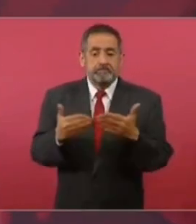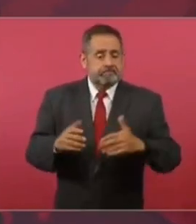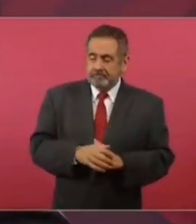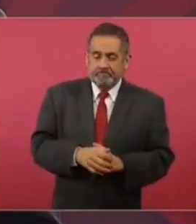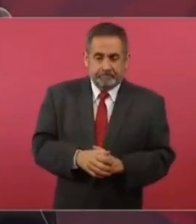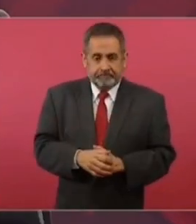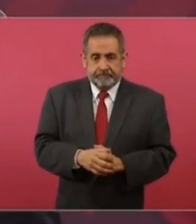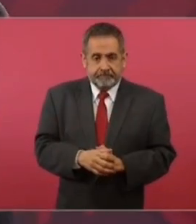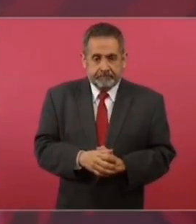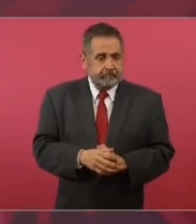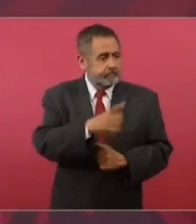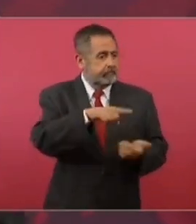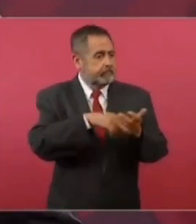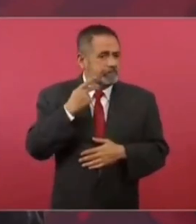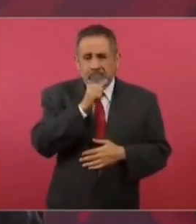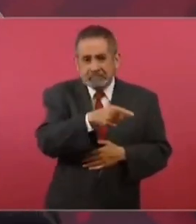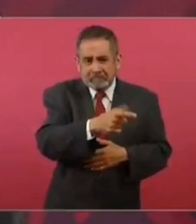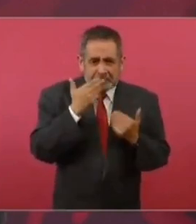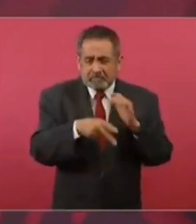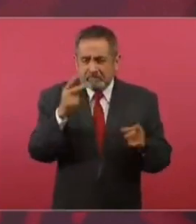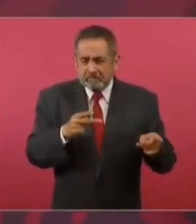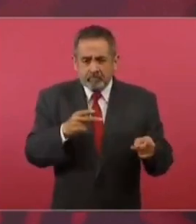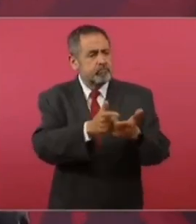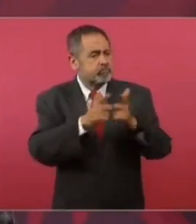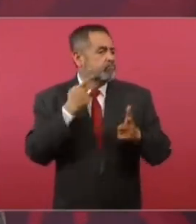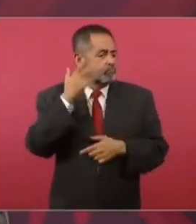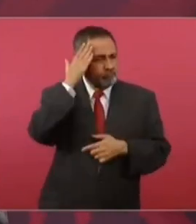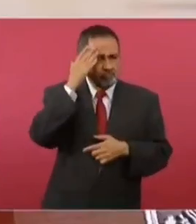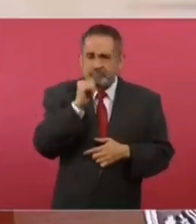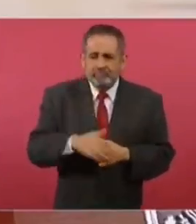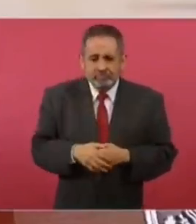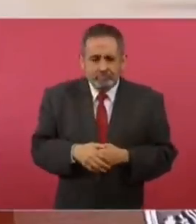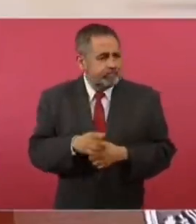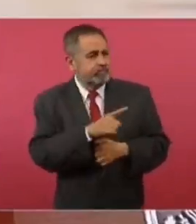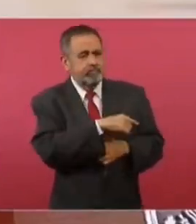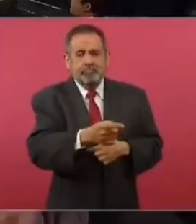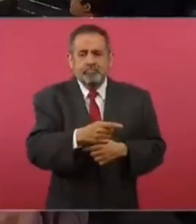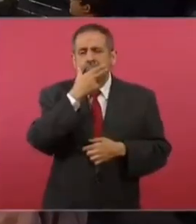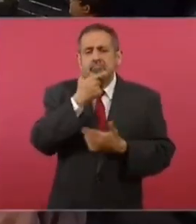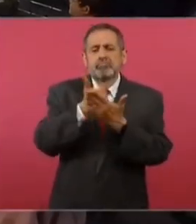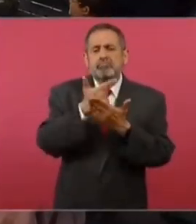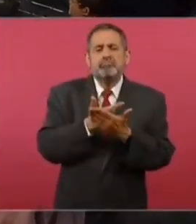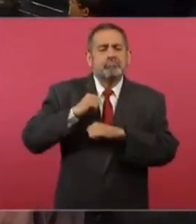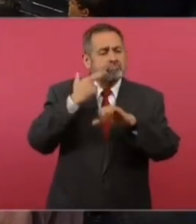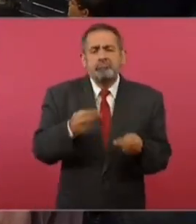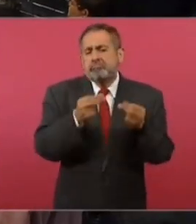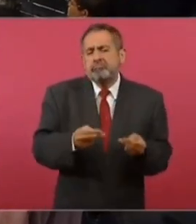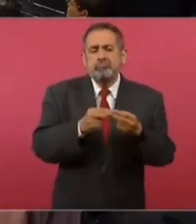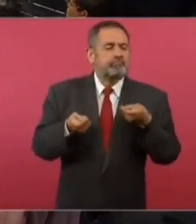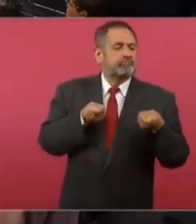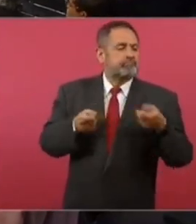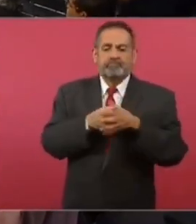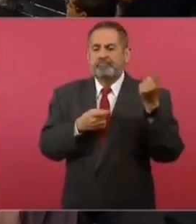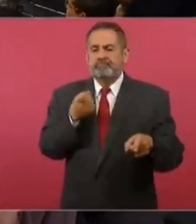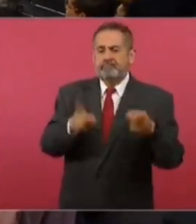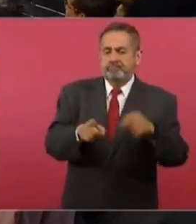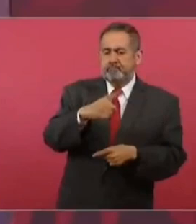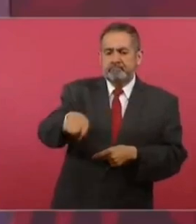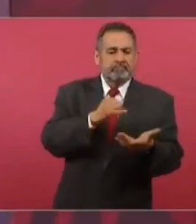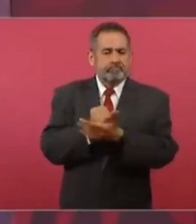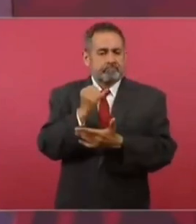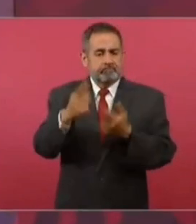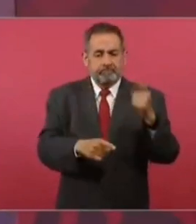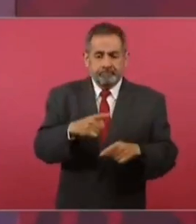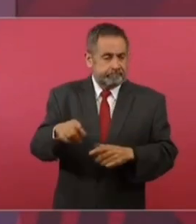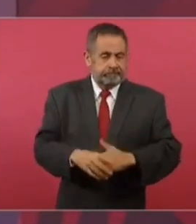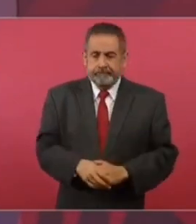ni siquiera es un dirigente político o un dirigente de un partido, es un gerente. Claudio X. González, hijo, el que decide.